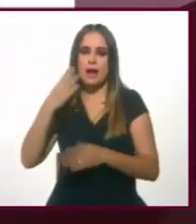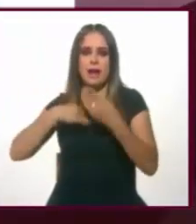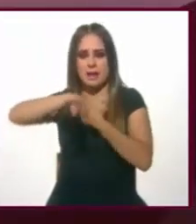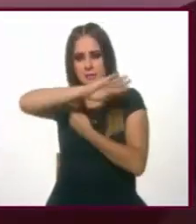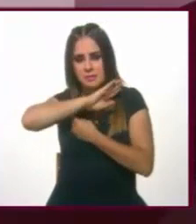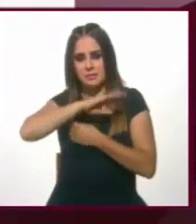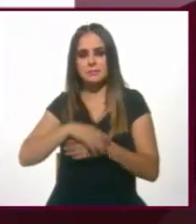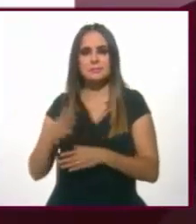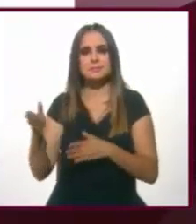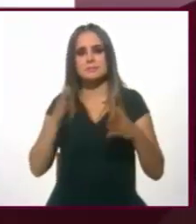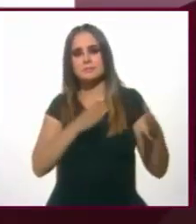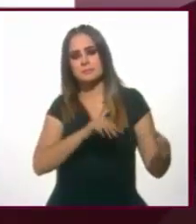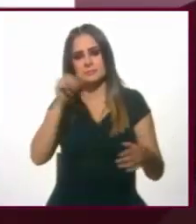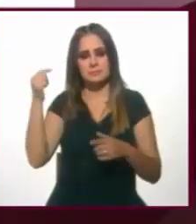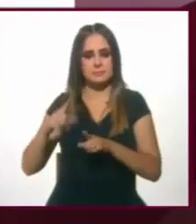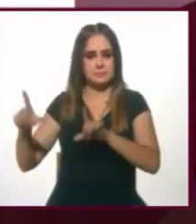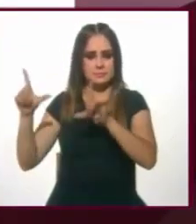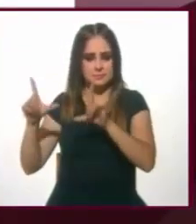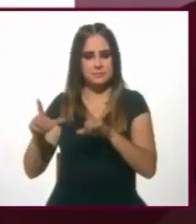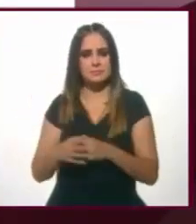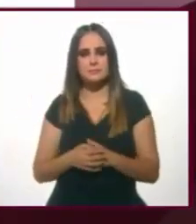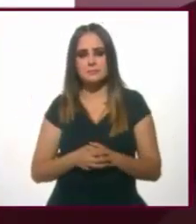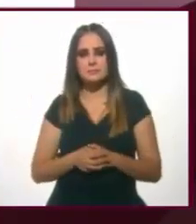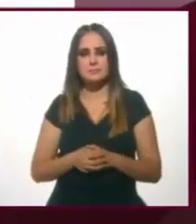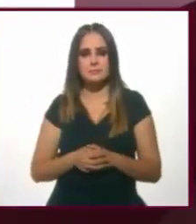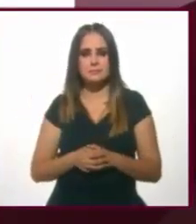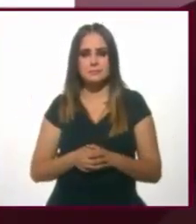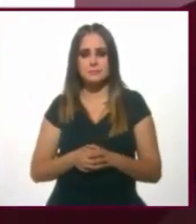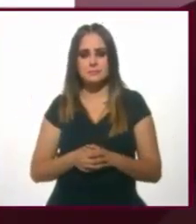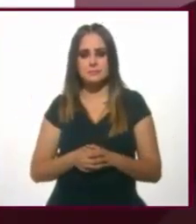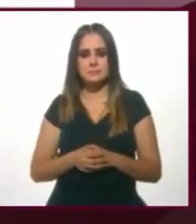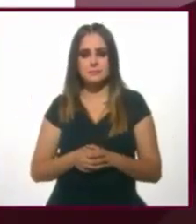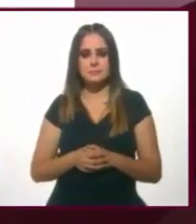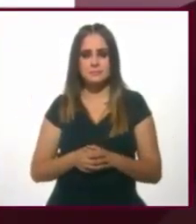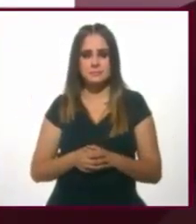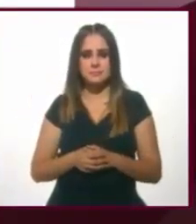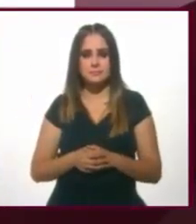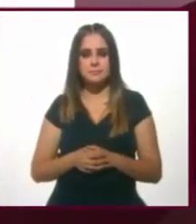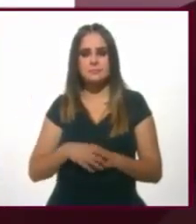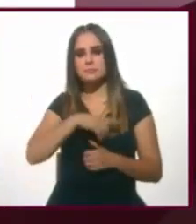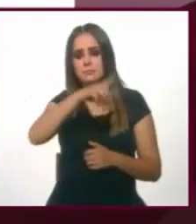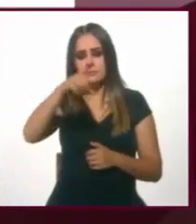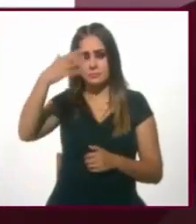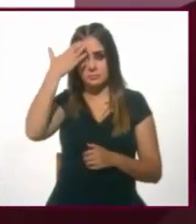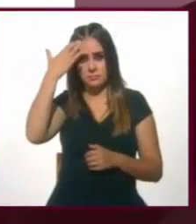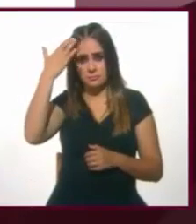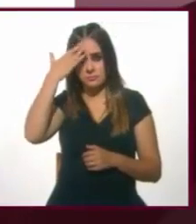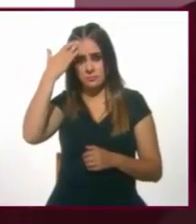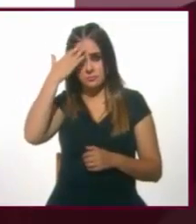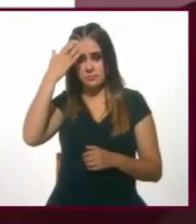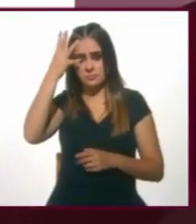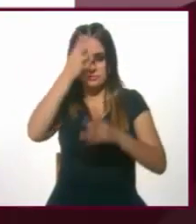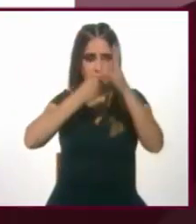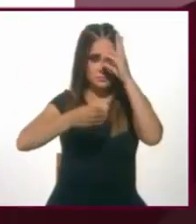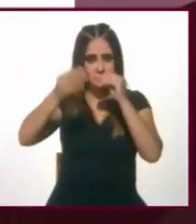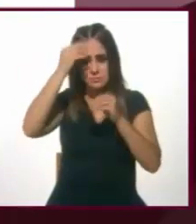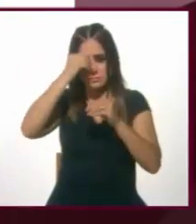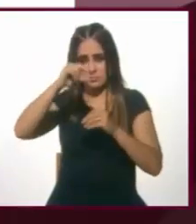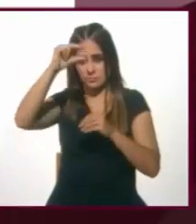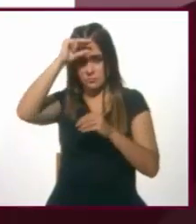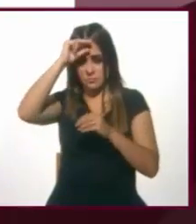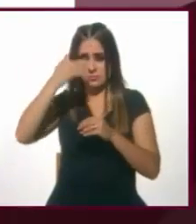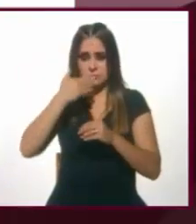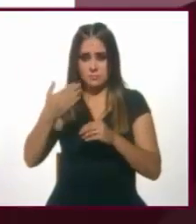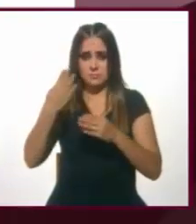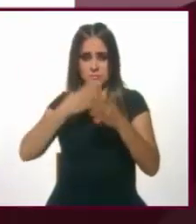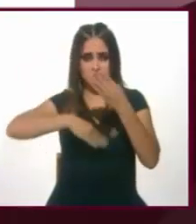el conocimiento de la jefa de gobierno ha crecido de manera rápida,